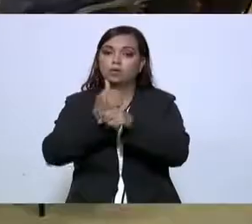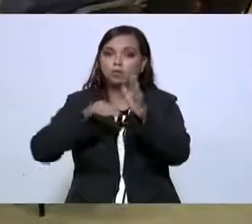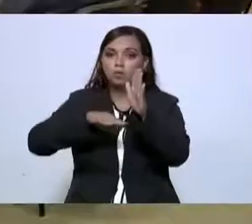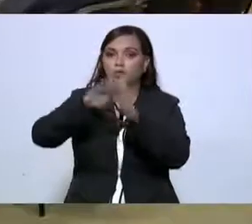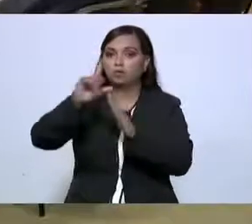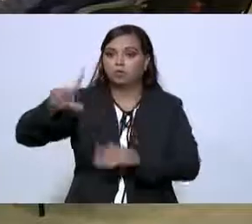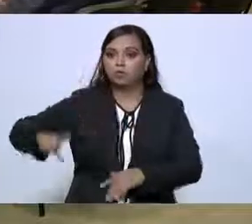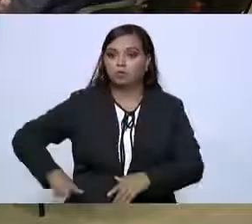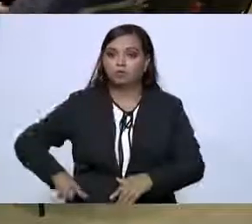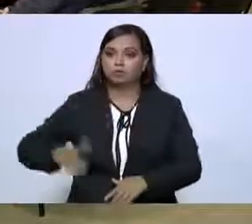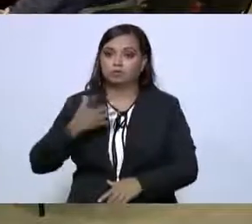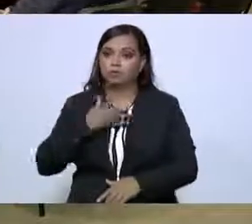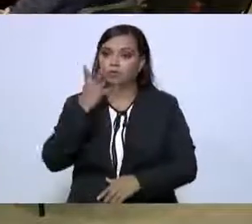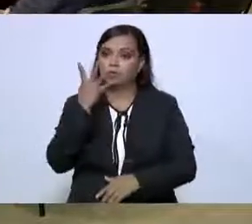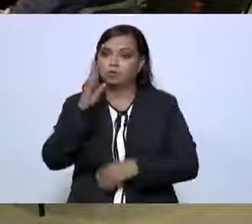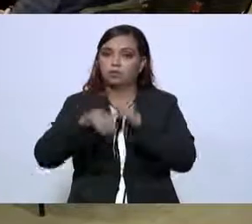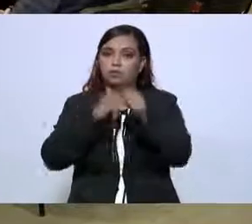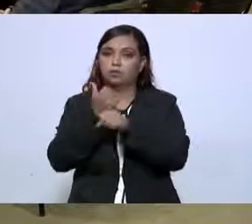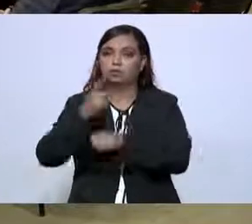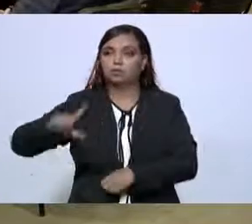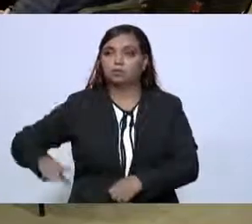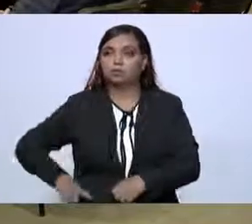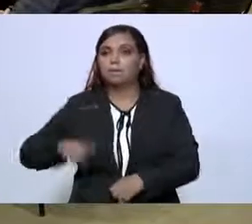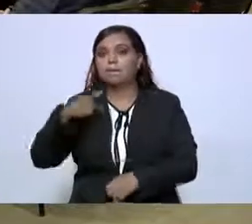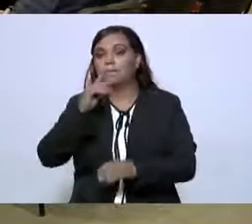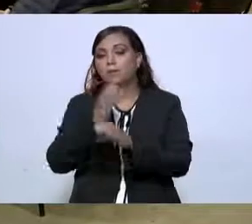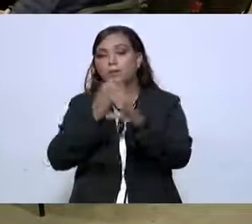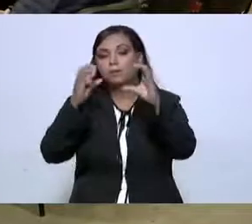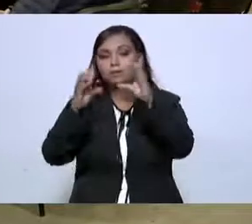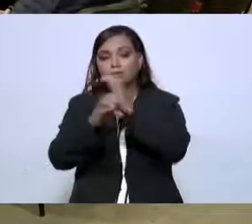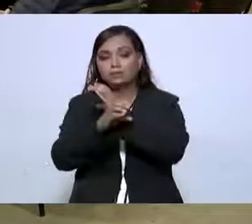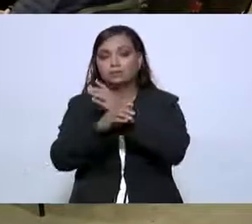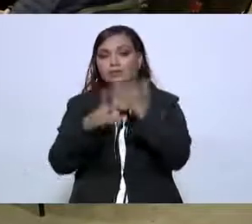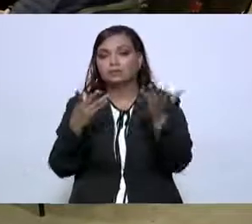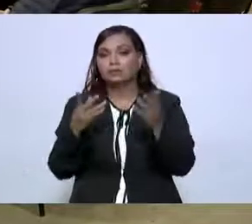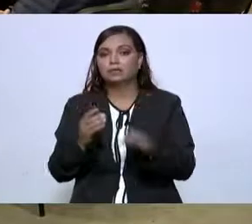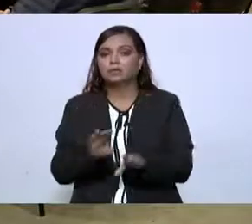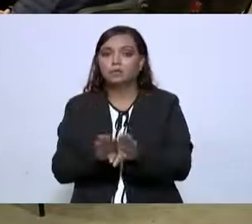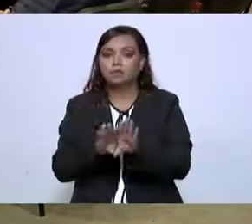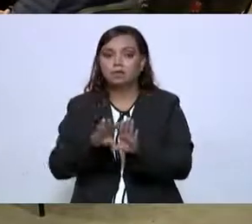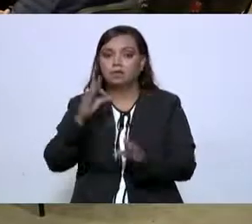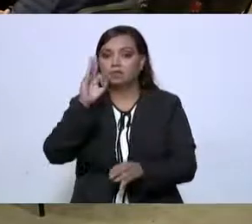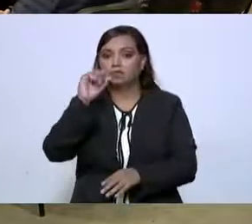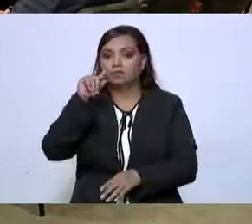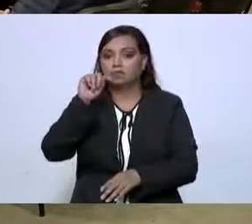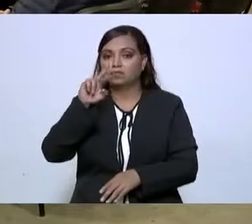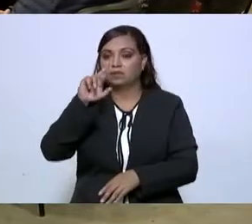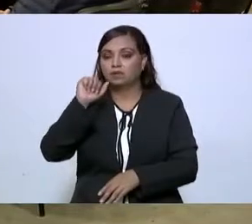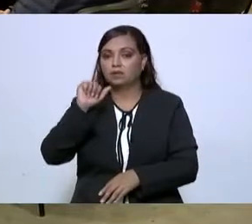en el gobierno, o cerca de cuatro años del gobierno. Pero en el caso de la frontera,